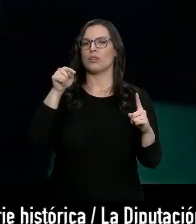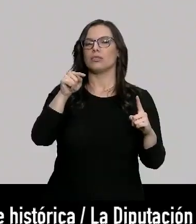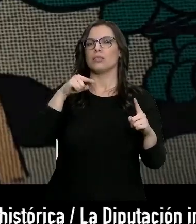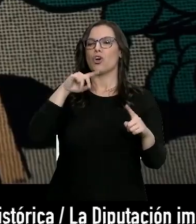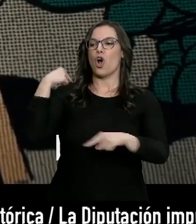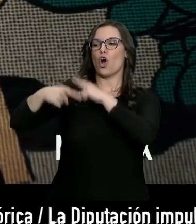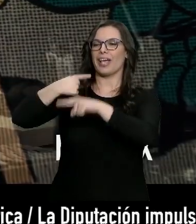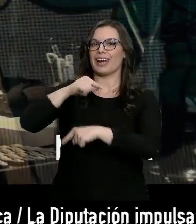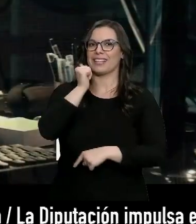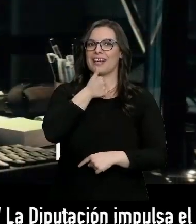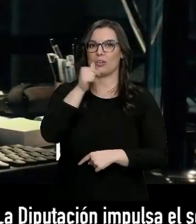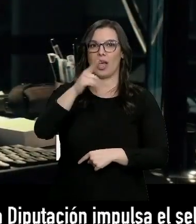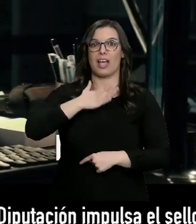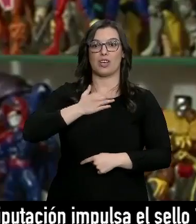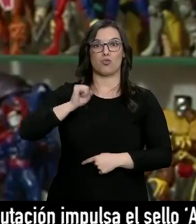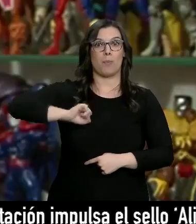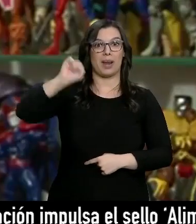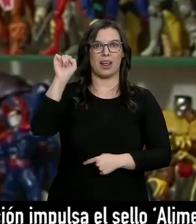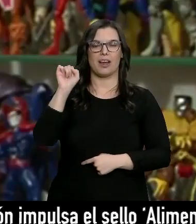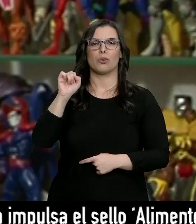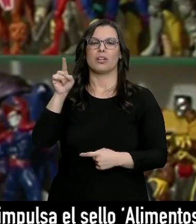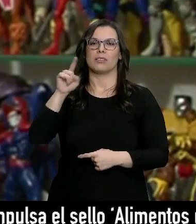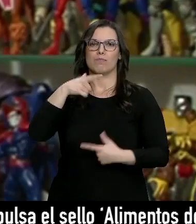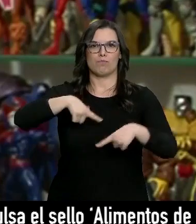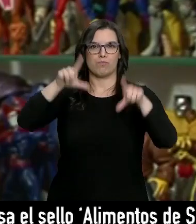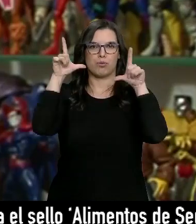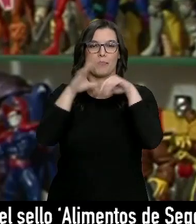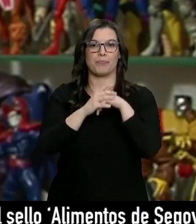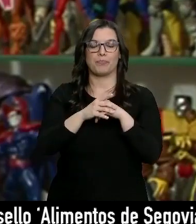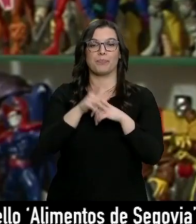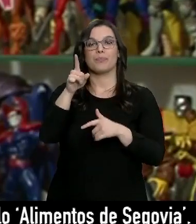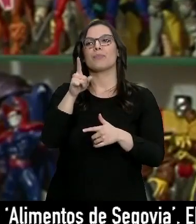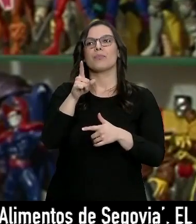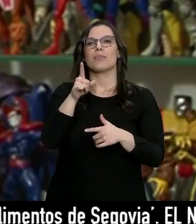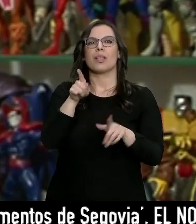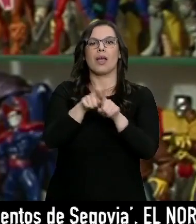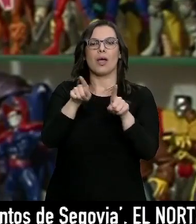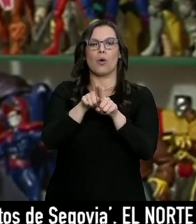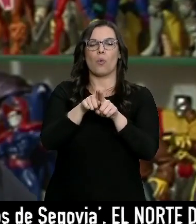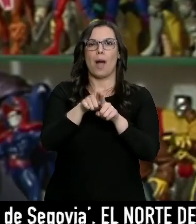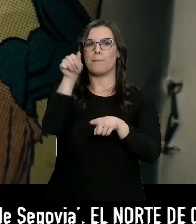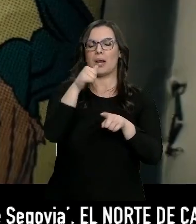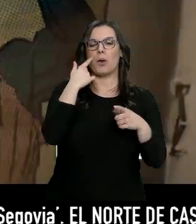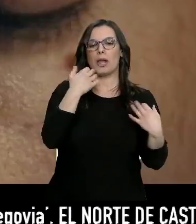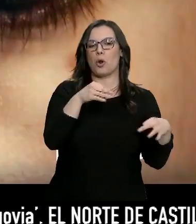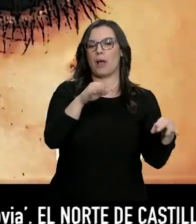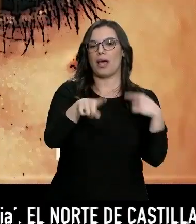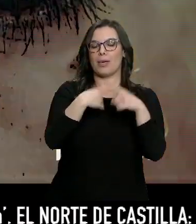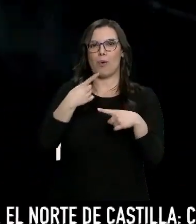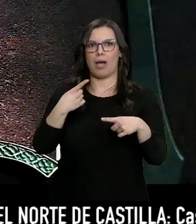secretos, en la que los superhéroes son protagonistas. Un thriller en el que de pronto después meto mis capas y mis aventuras.